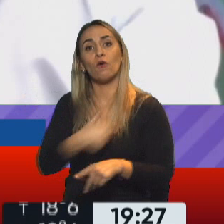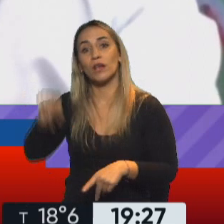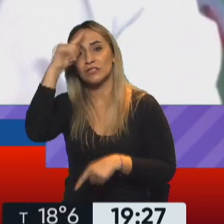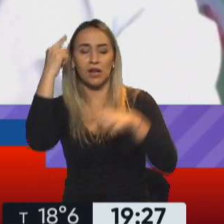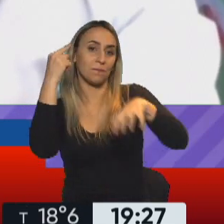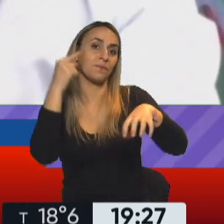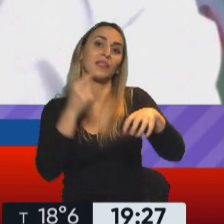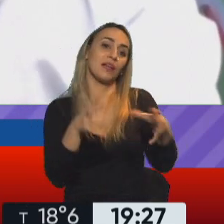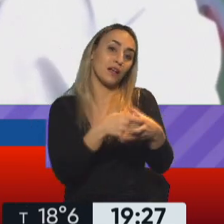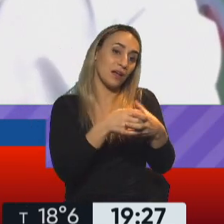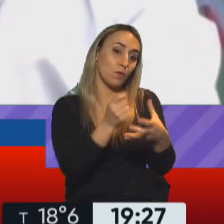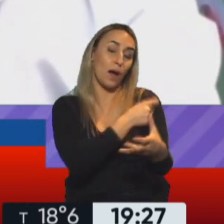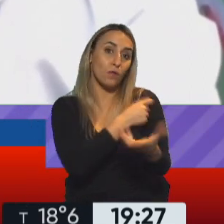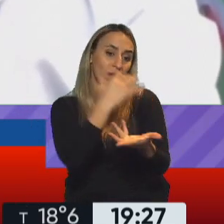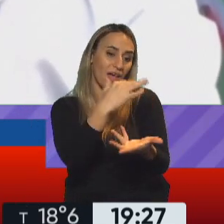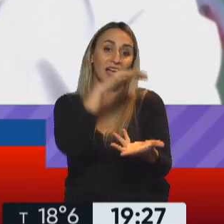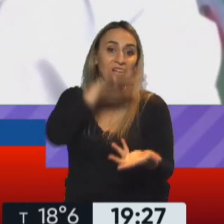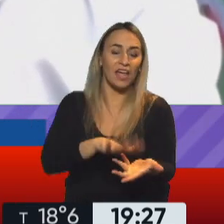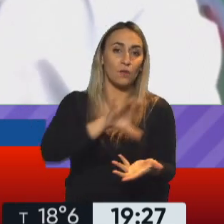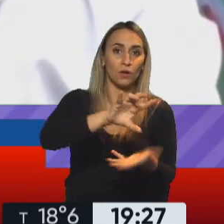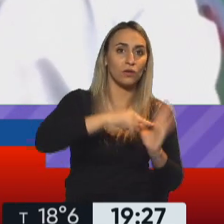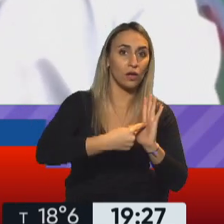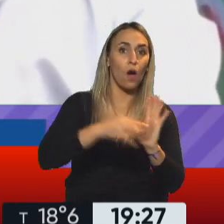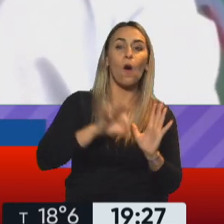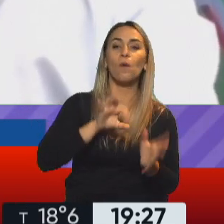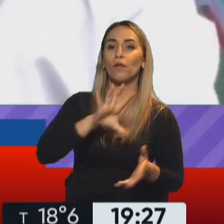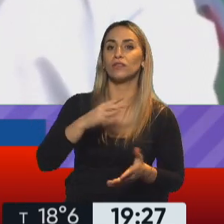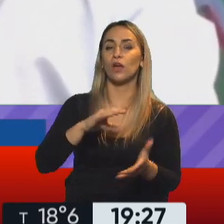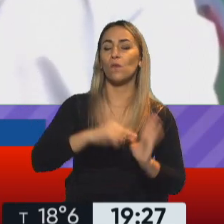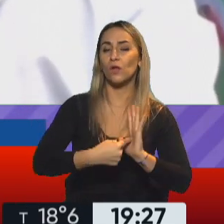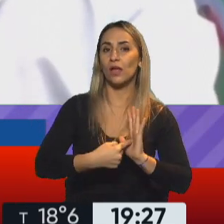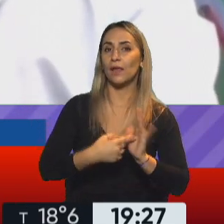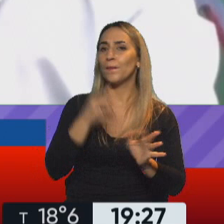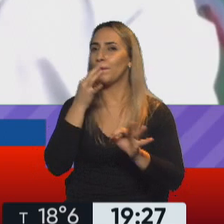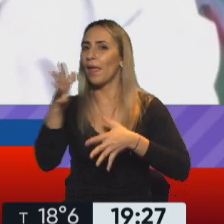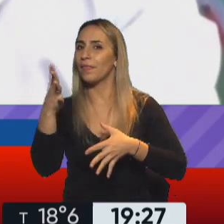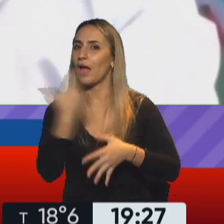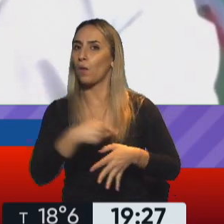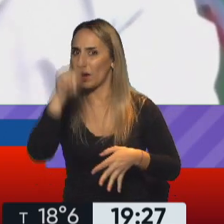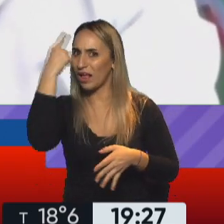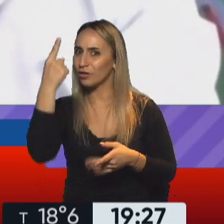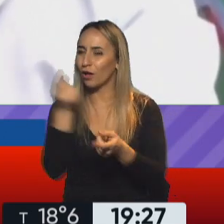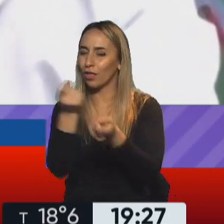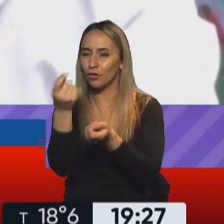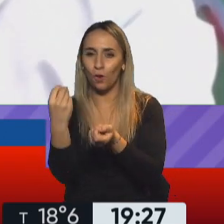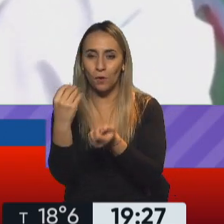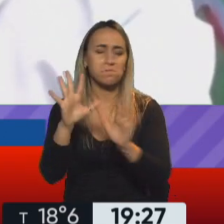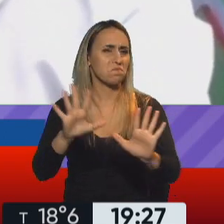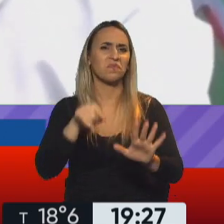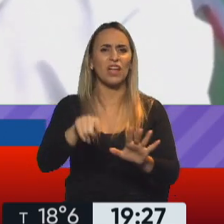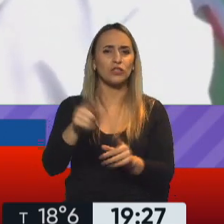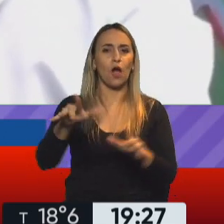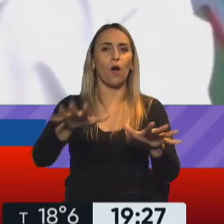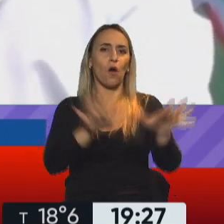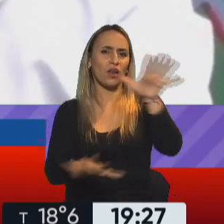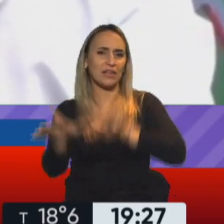caso, la provincia las cedería a la nación o se las vendería a la nación? No, mirá, esa, llamemos la ingeniería logística y financiera,